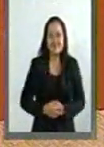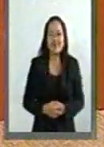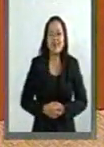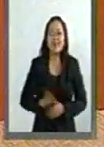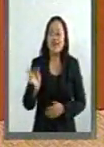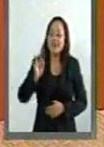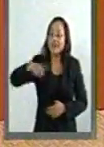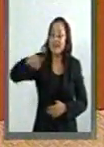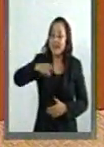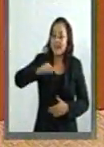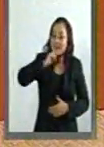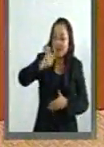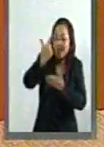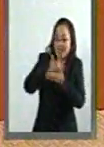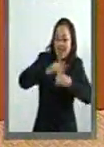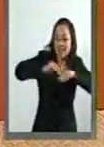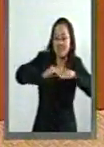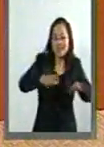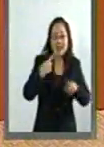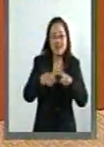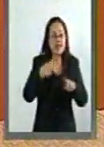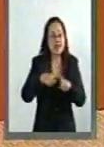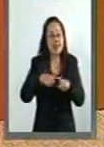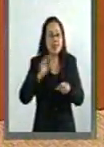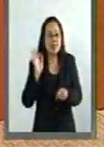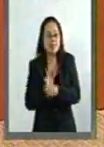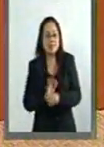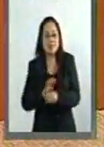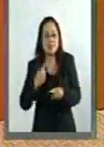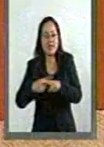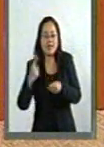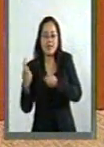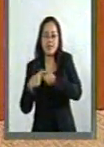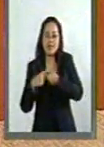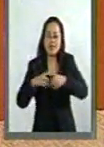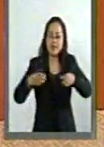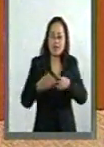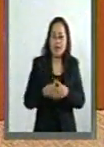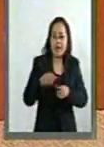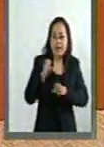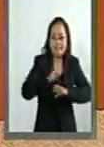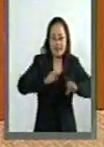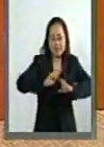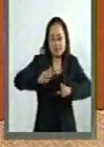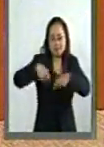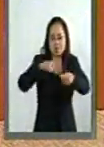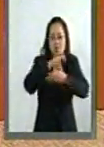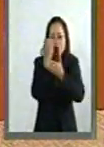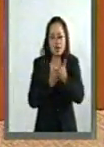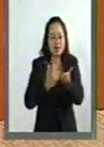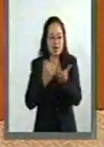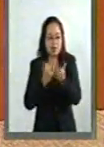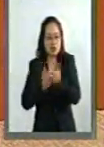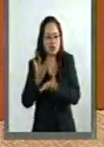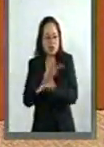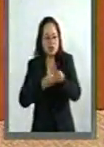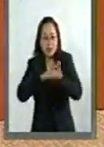capaz de publicar la lista de los favorecidos con millonarias con donaciones de impuestos,